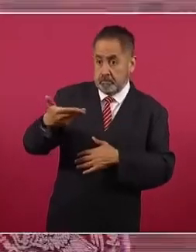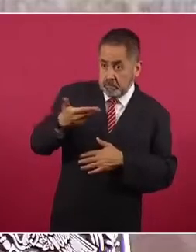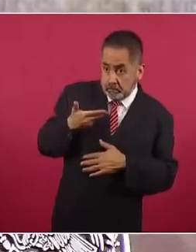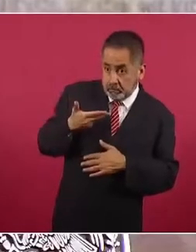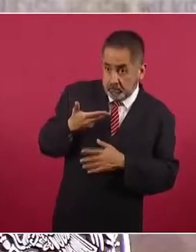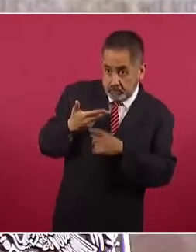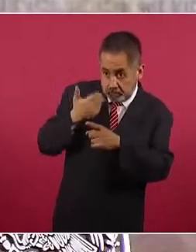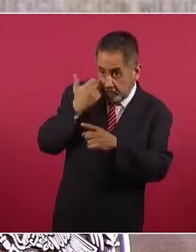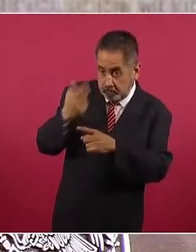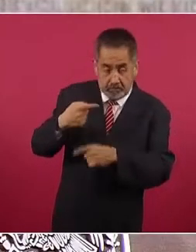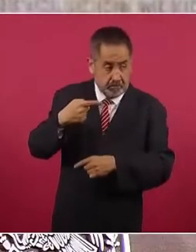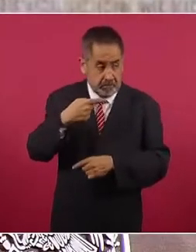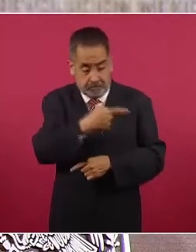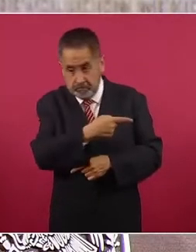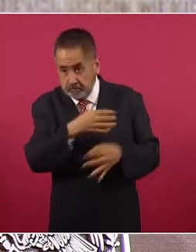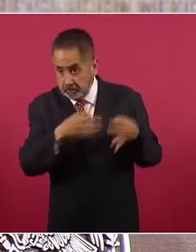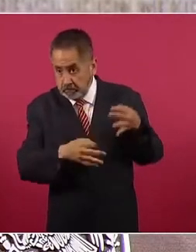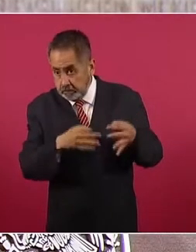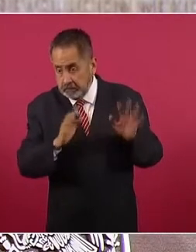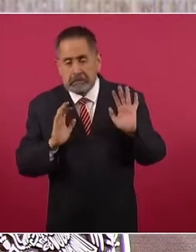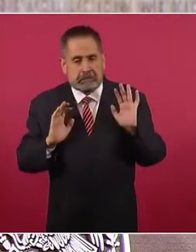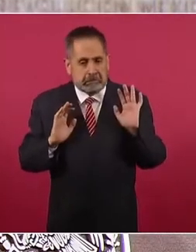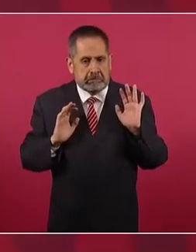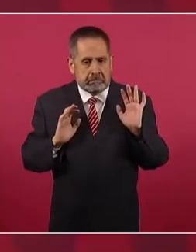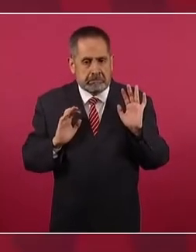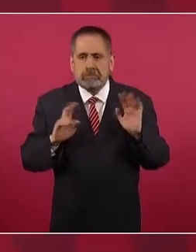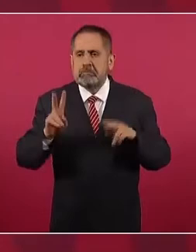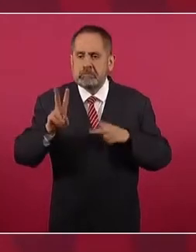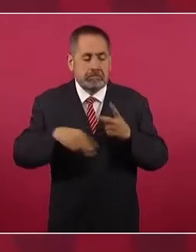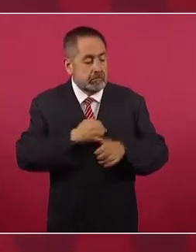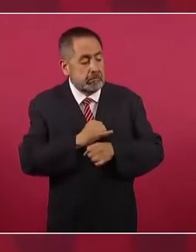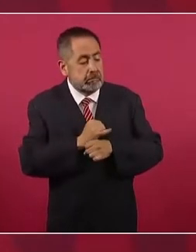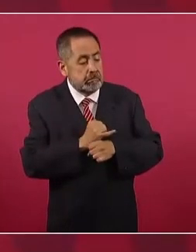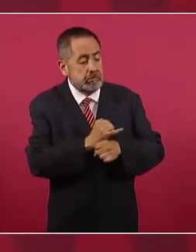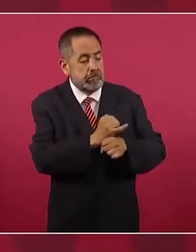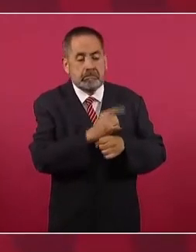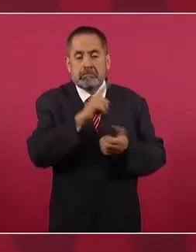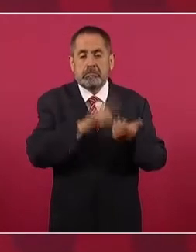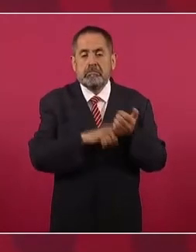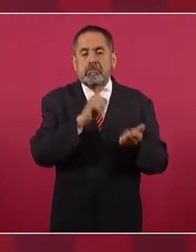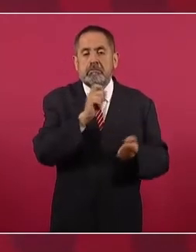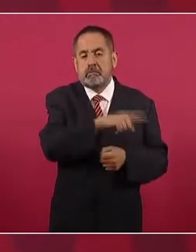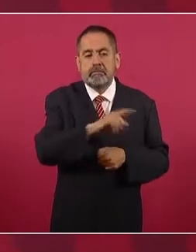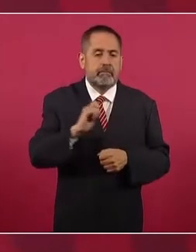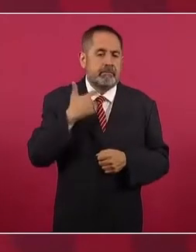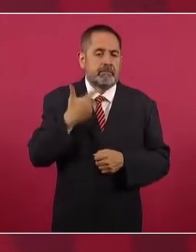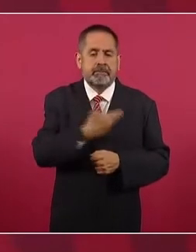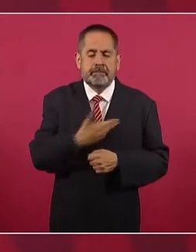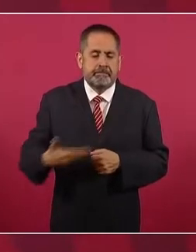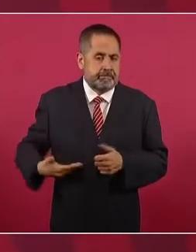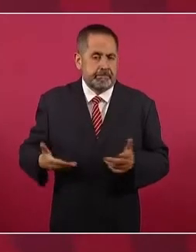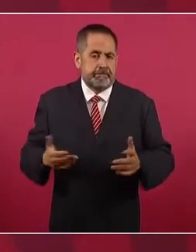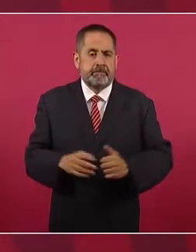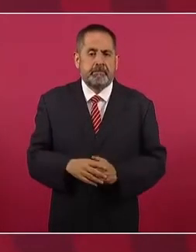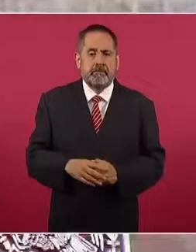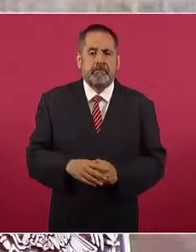se iba a investigar a los expresidentes.